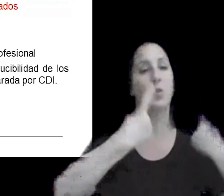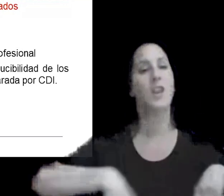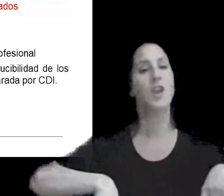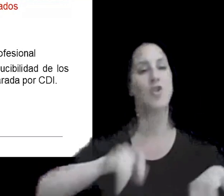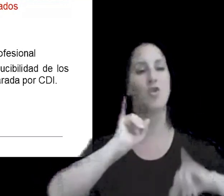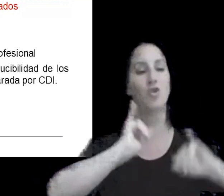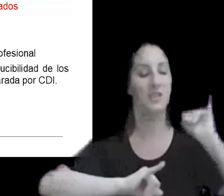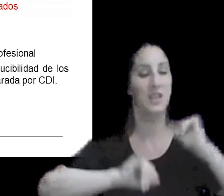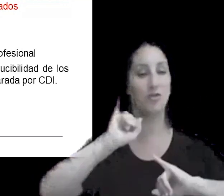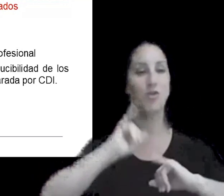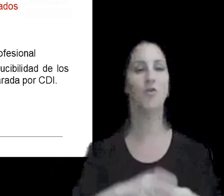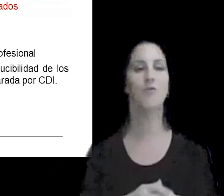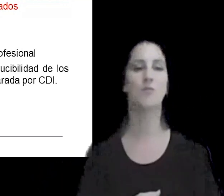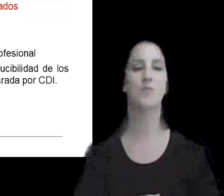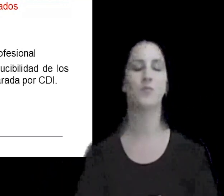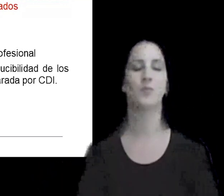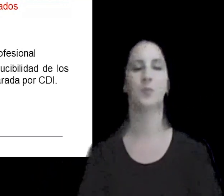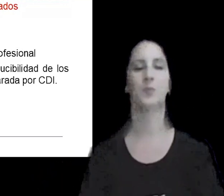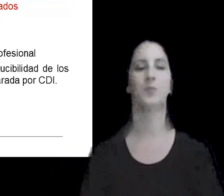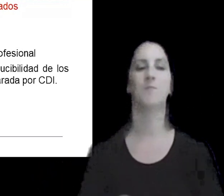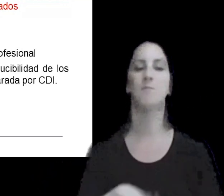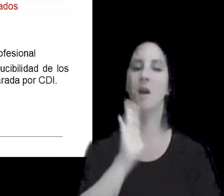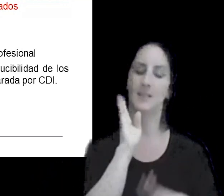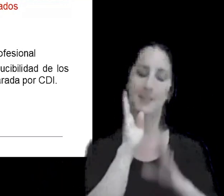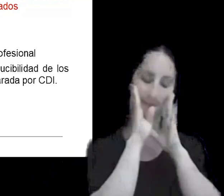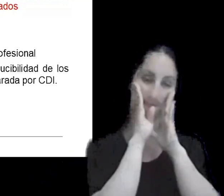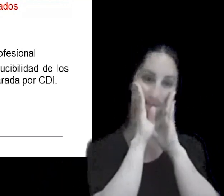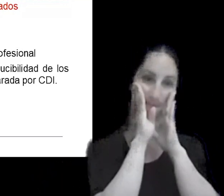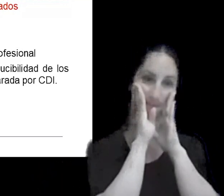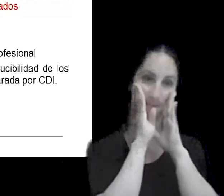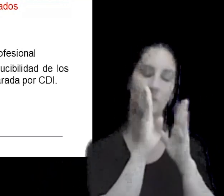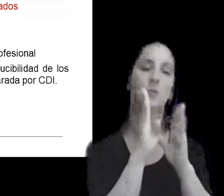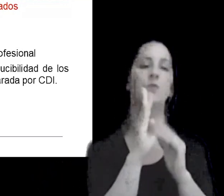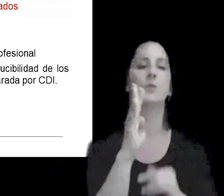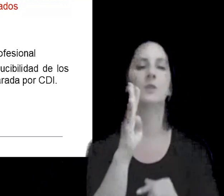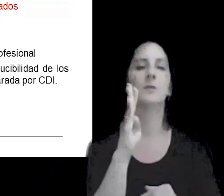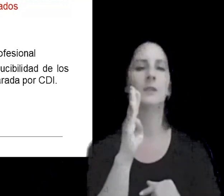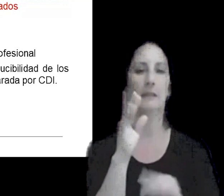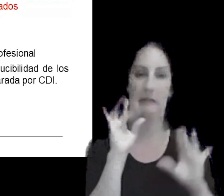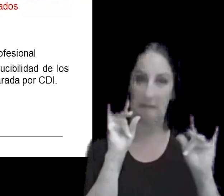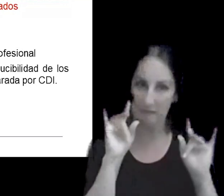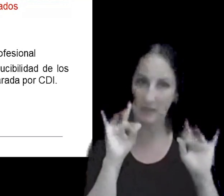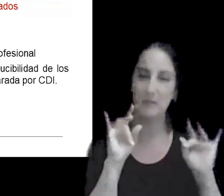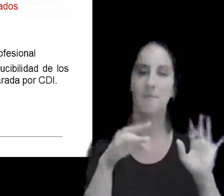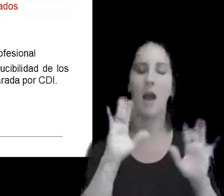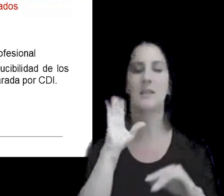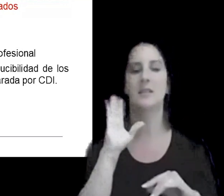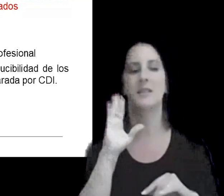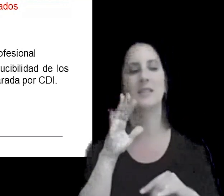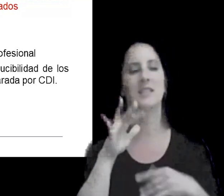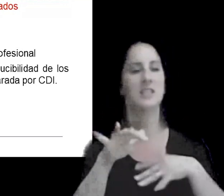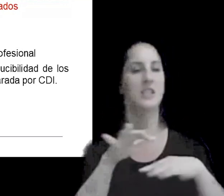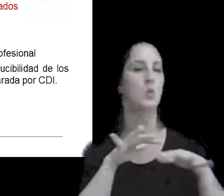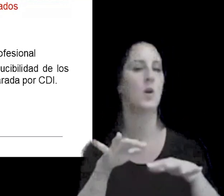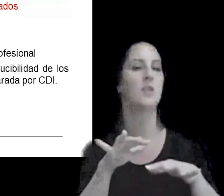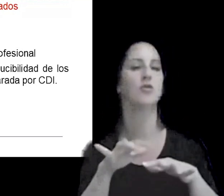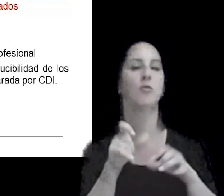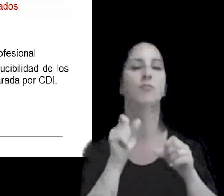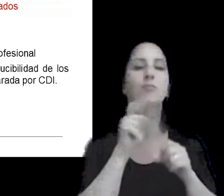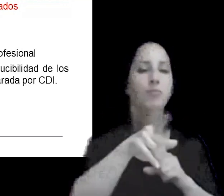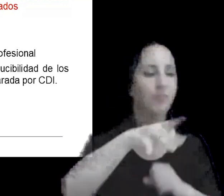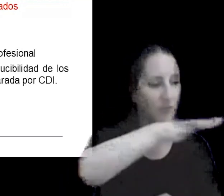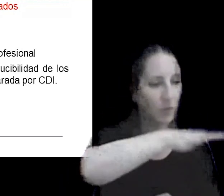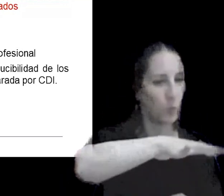que es uno de los ámbitos de mayor controversia o mayor casos de jurisprudencia